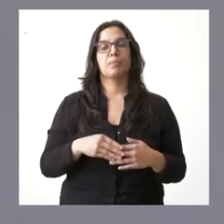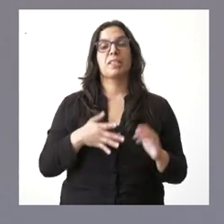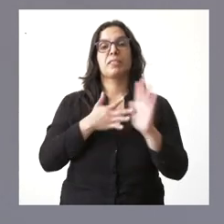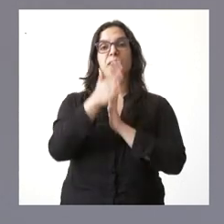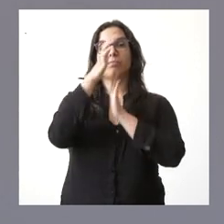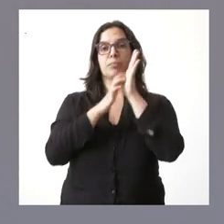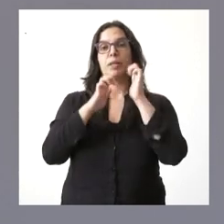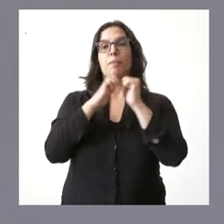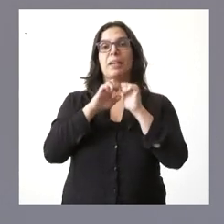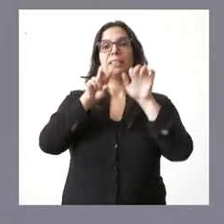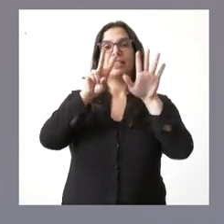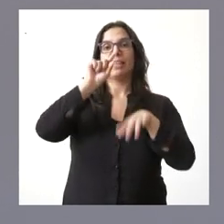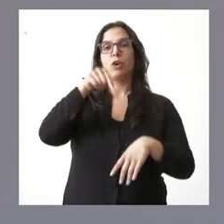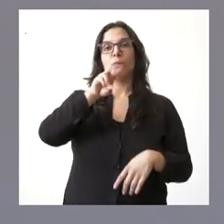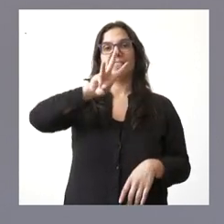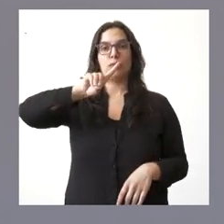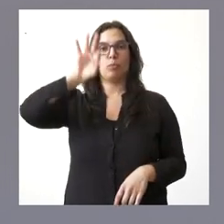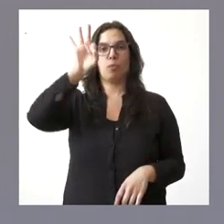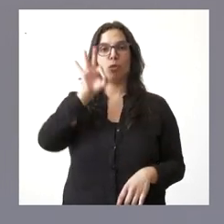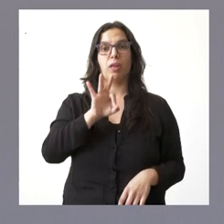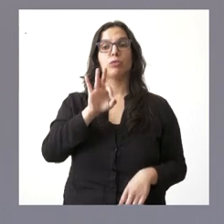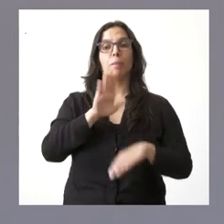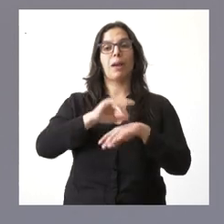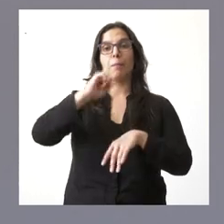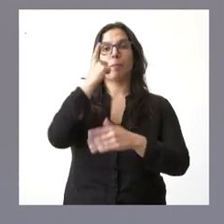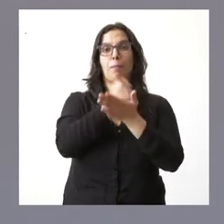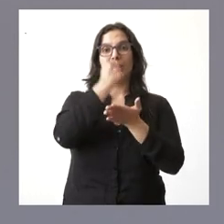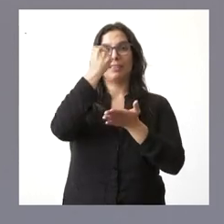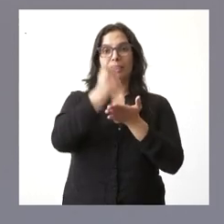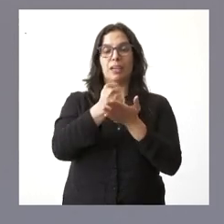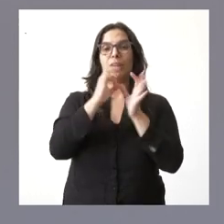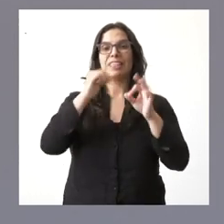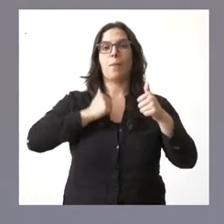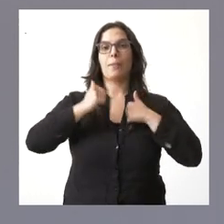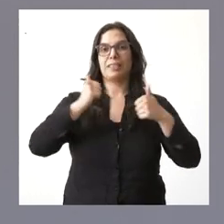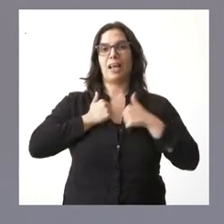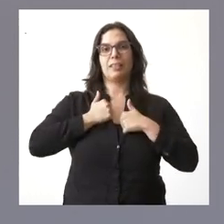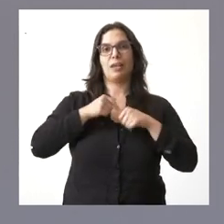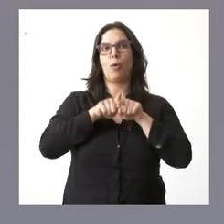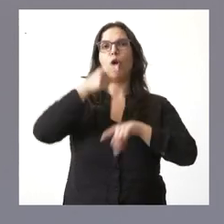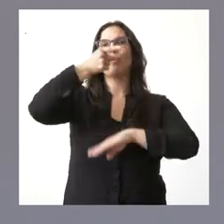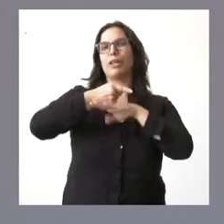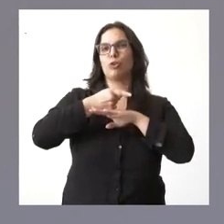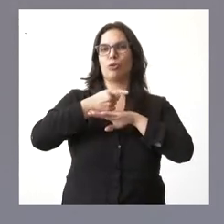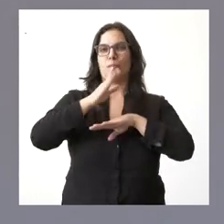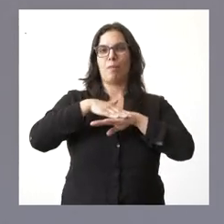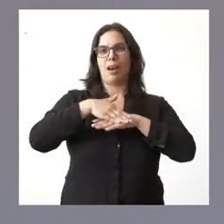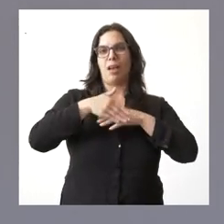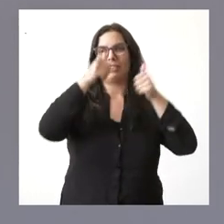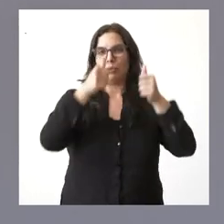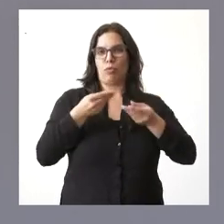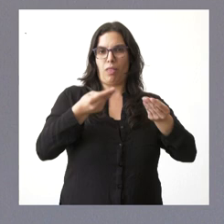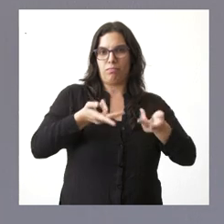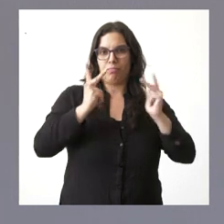del 27,31% para la primera matrícula de máster habilitante para el curso 22